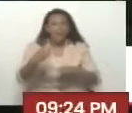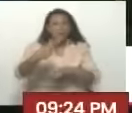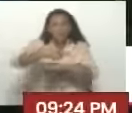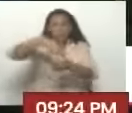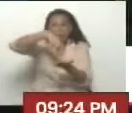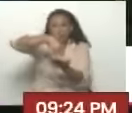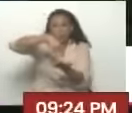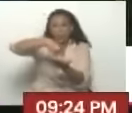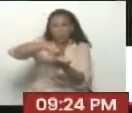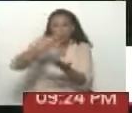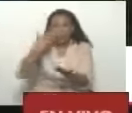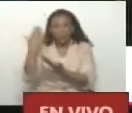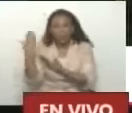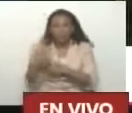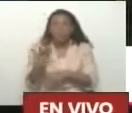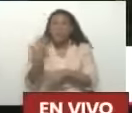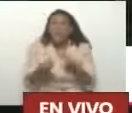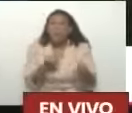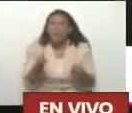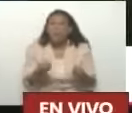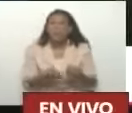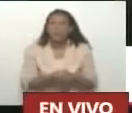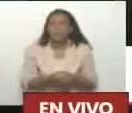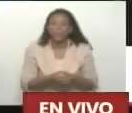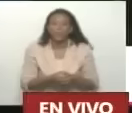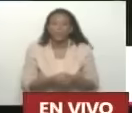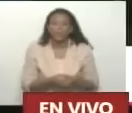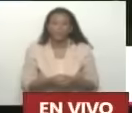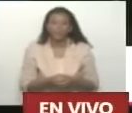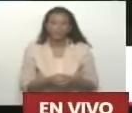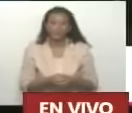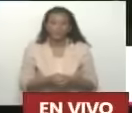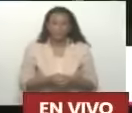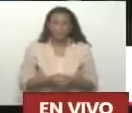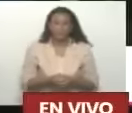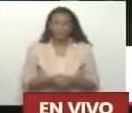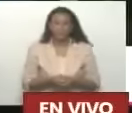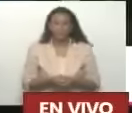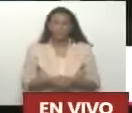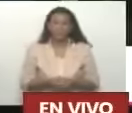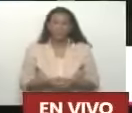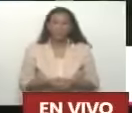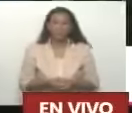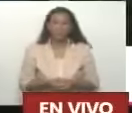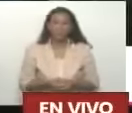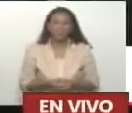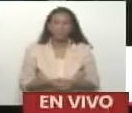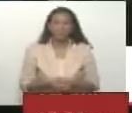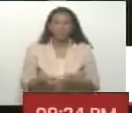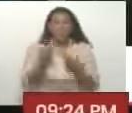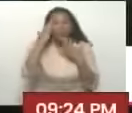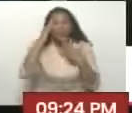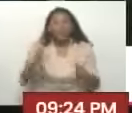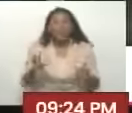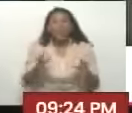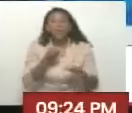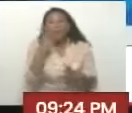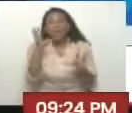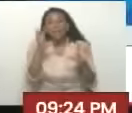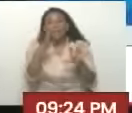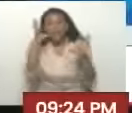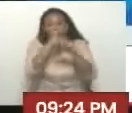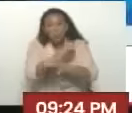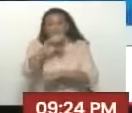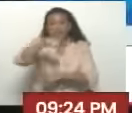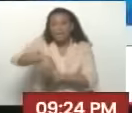la Cava. ¿Qué haces por allá? ¿Qué haces, bambino, por allá? ¿Cómo estás, presidente? Buenas tardes y buenas noches